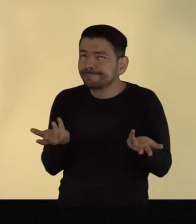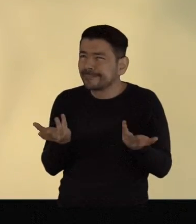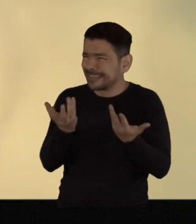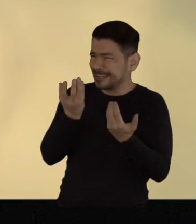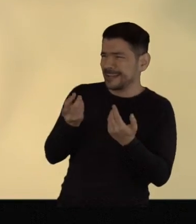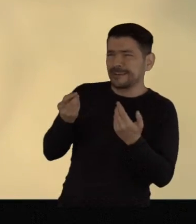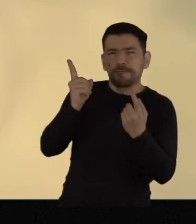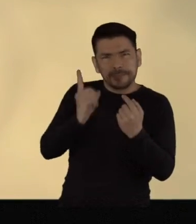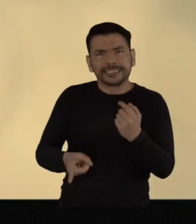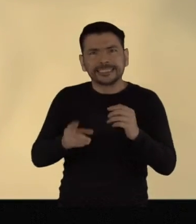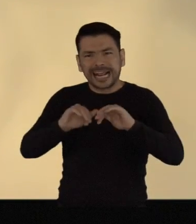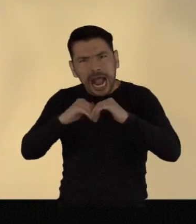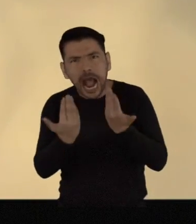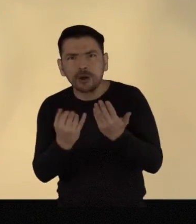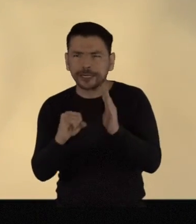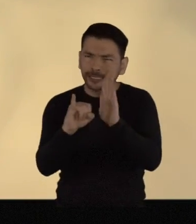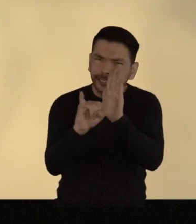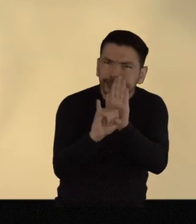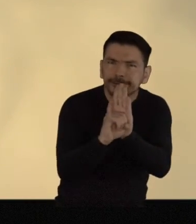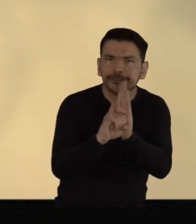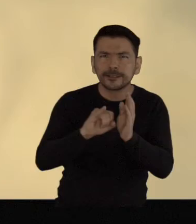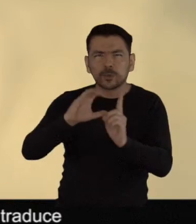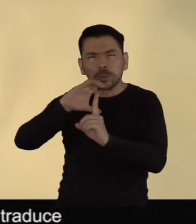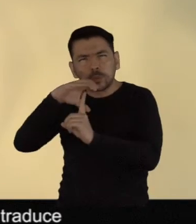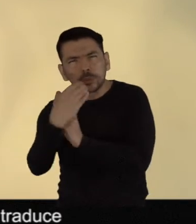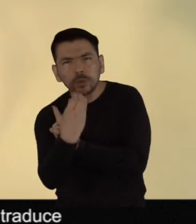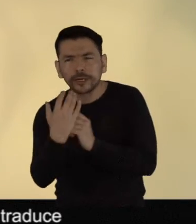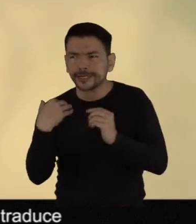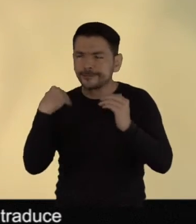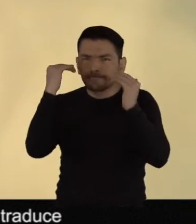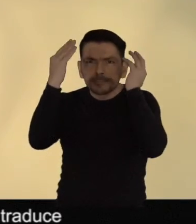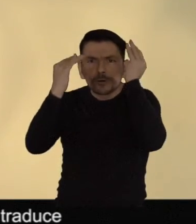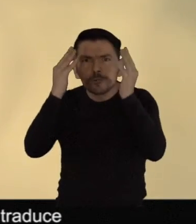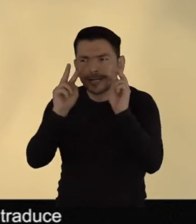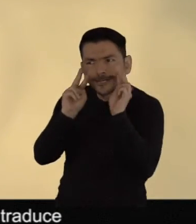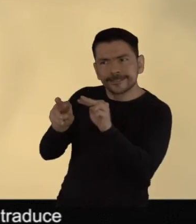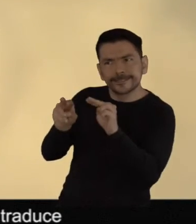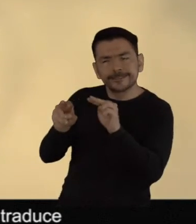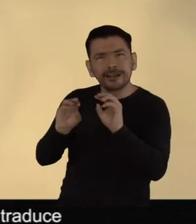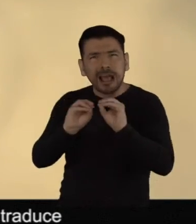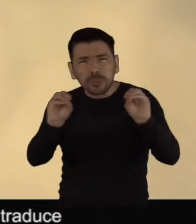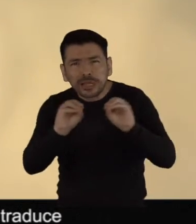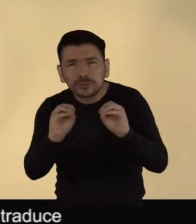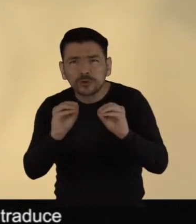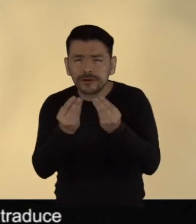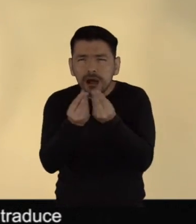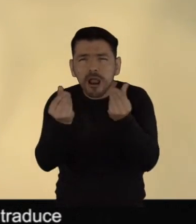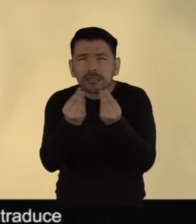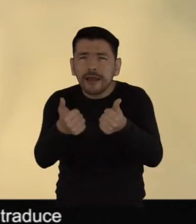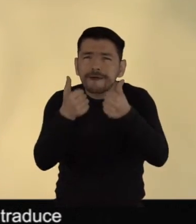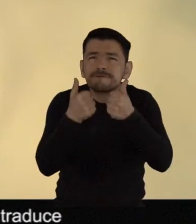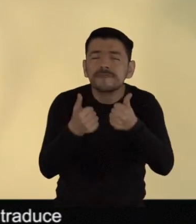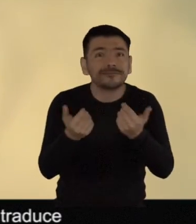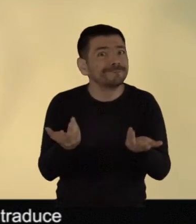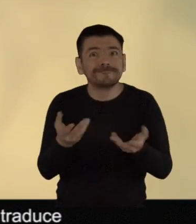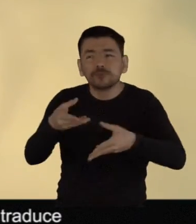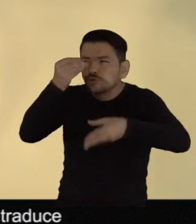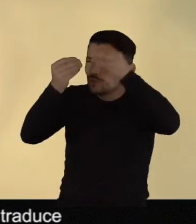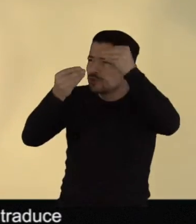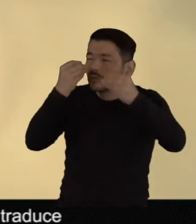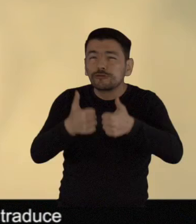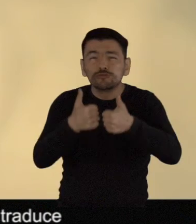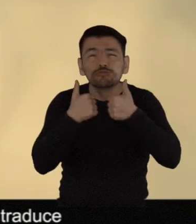relevancia intercultural y bilingüe. Sabemos que sin esta base, esto se traduce en menores